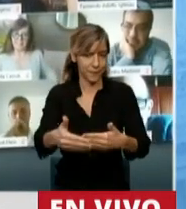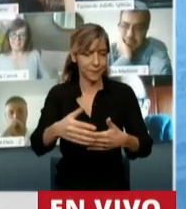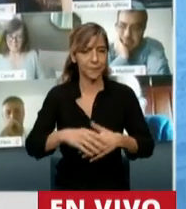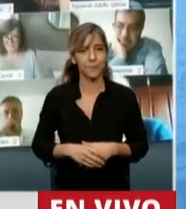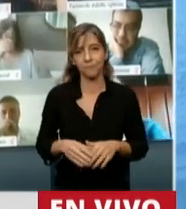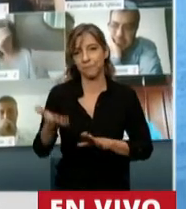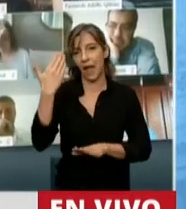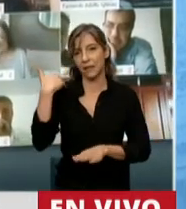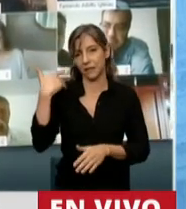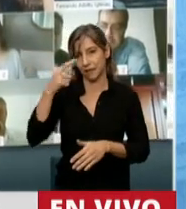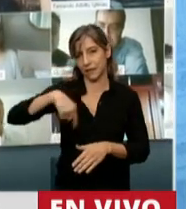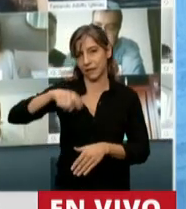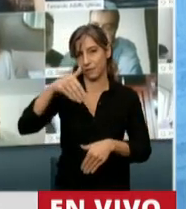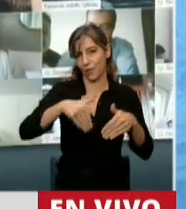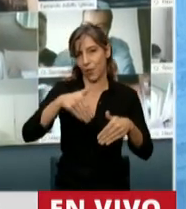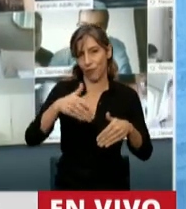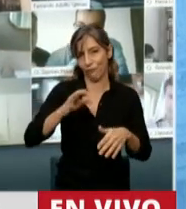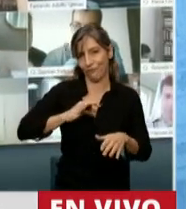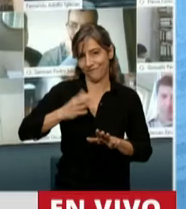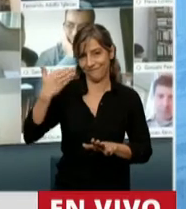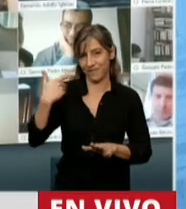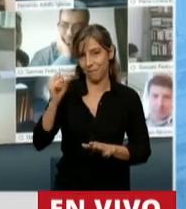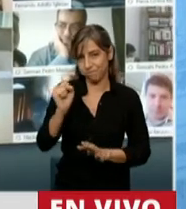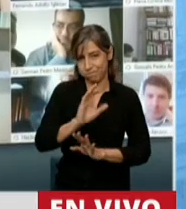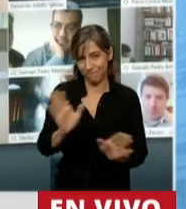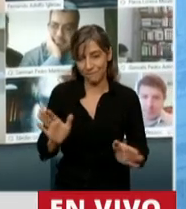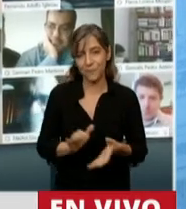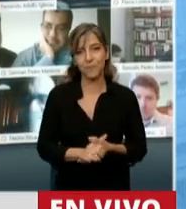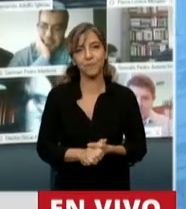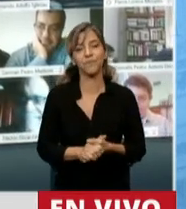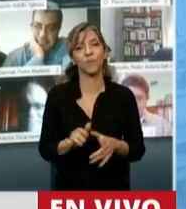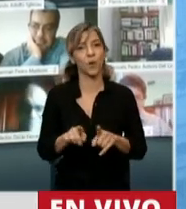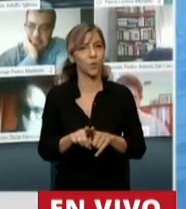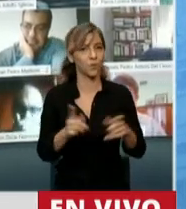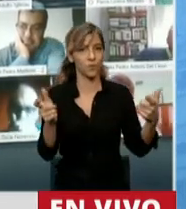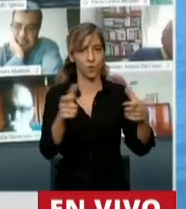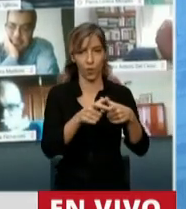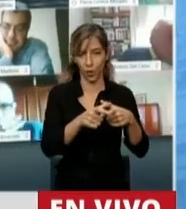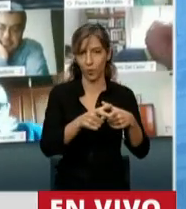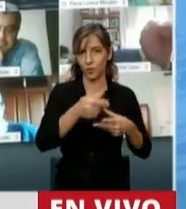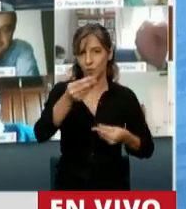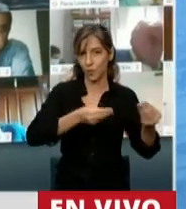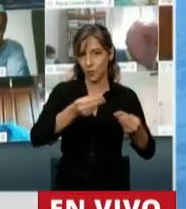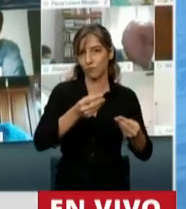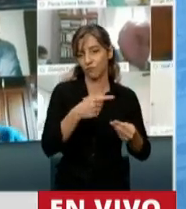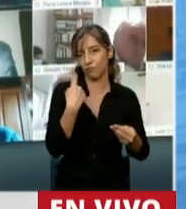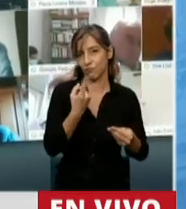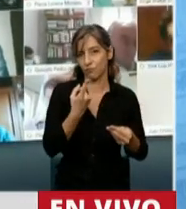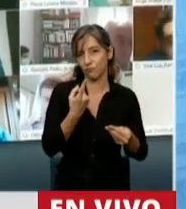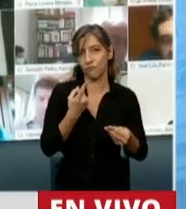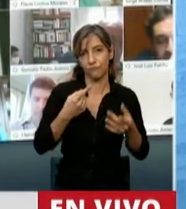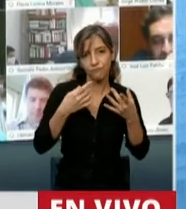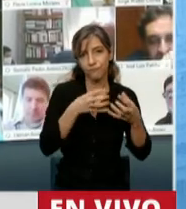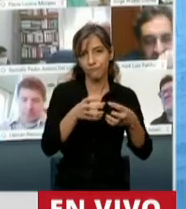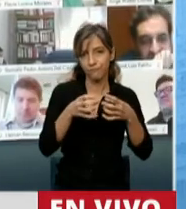moratorias y tiene que ver con algo que debatimos también en la Comisión de Presupuestos, que es la gran reforma tributaria que nos